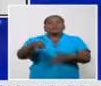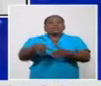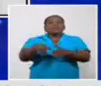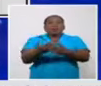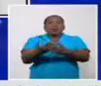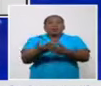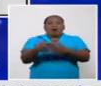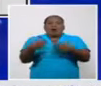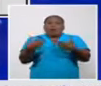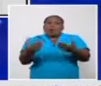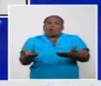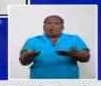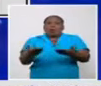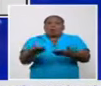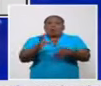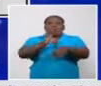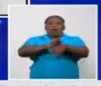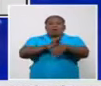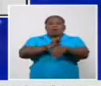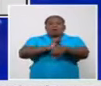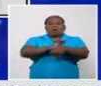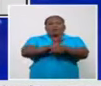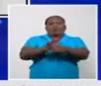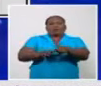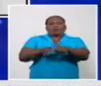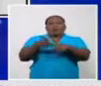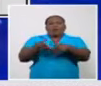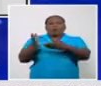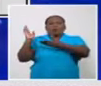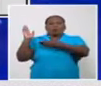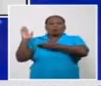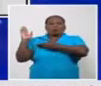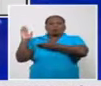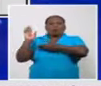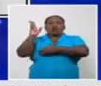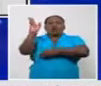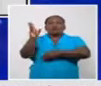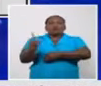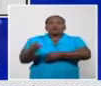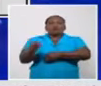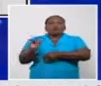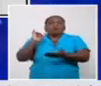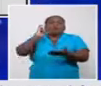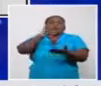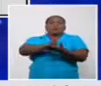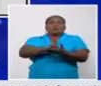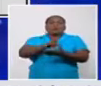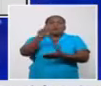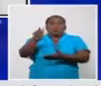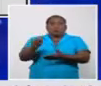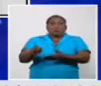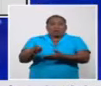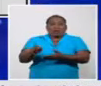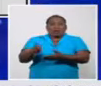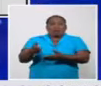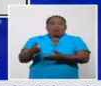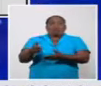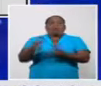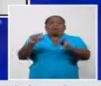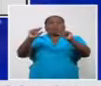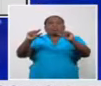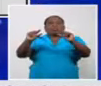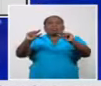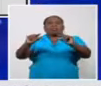que estoy diciendo, se aprecia ahí el número de importados que ha ido disminuyendo y debe de disminuir